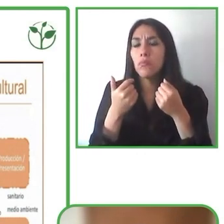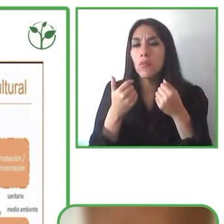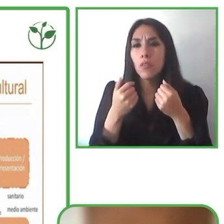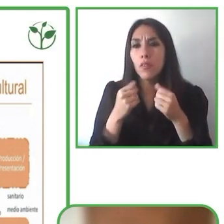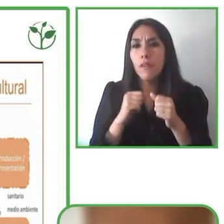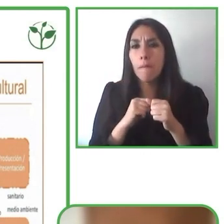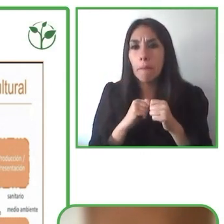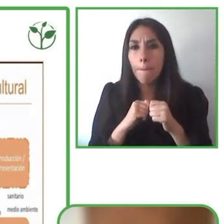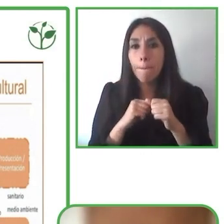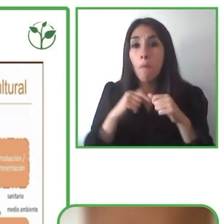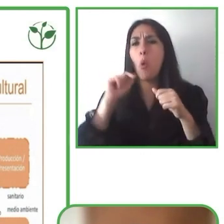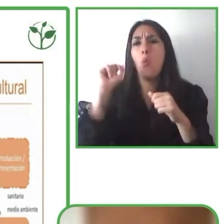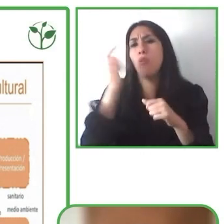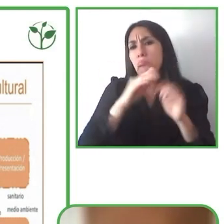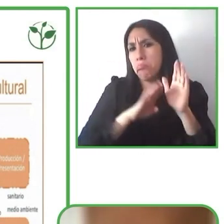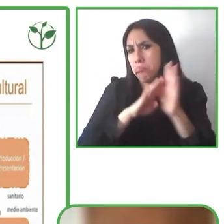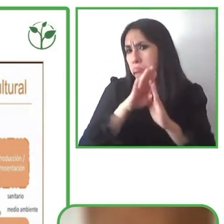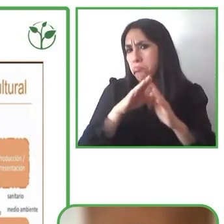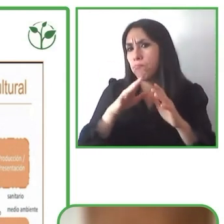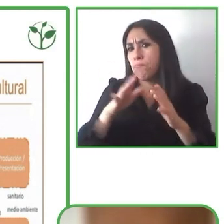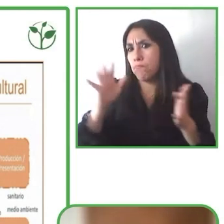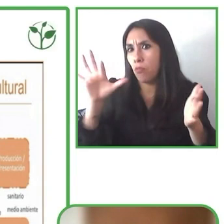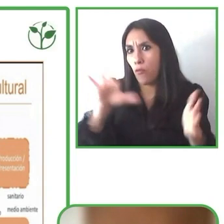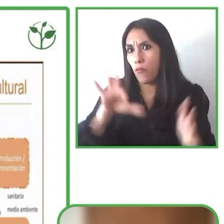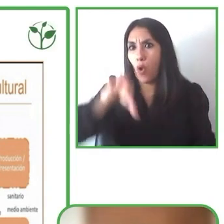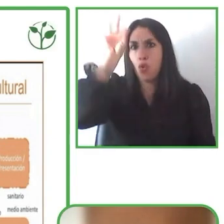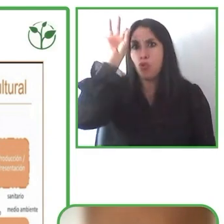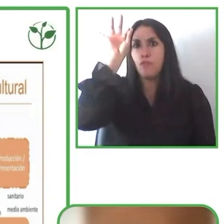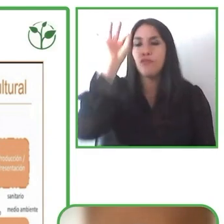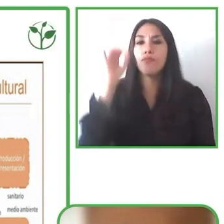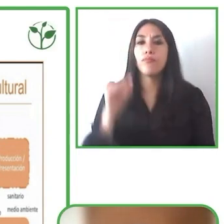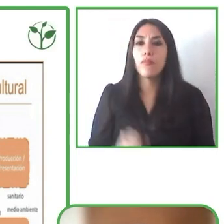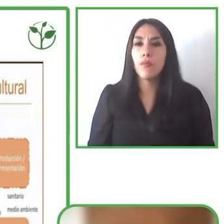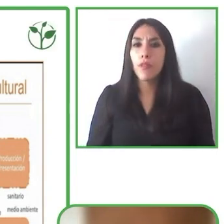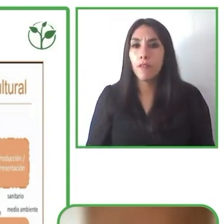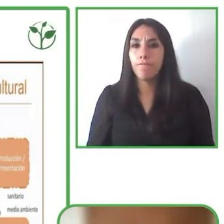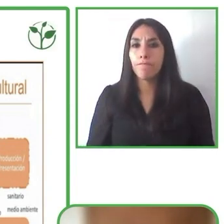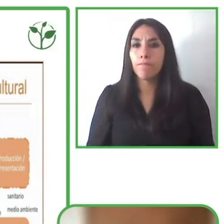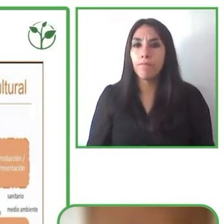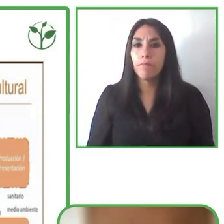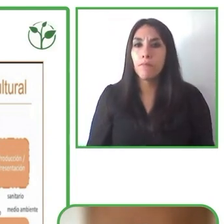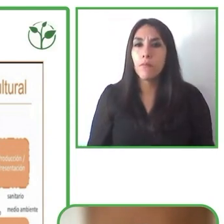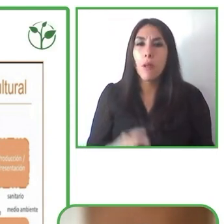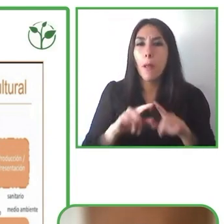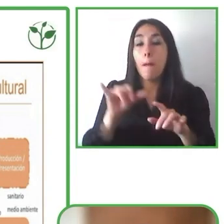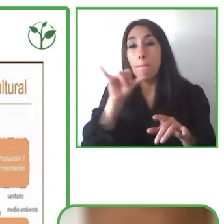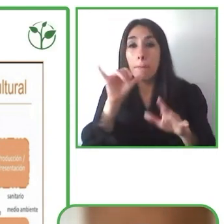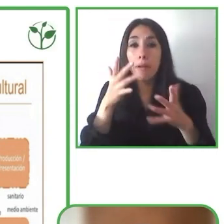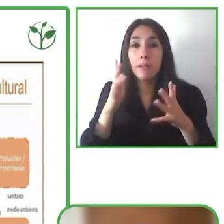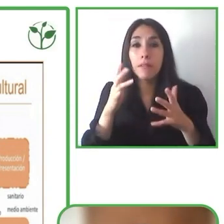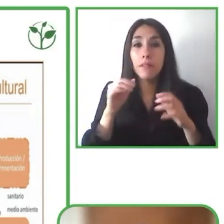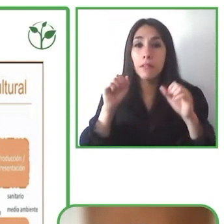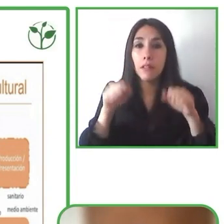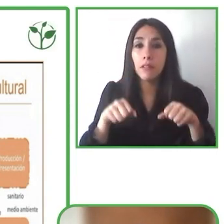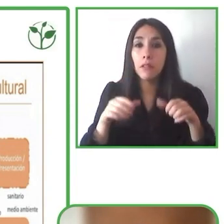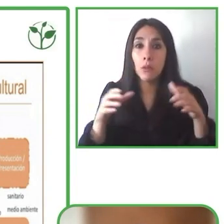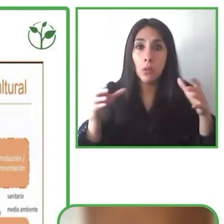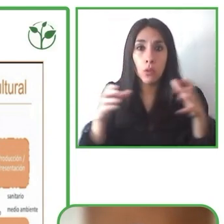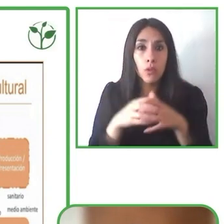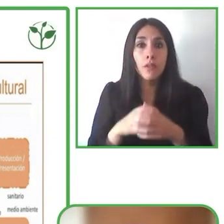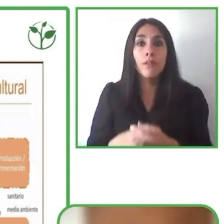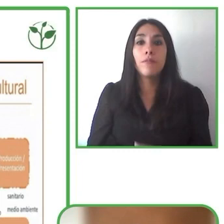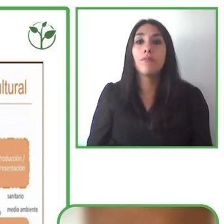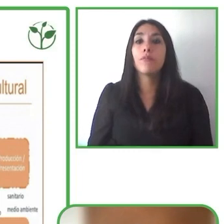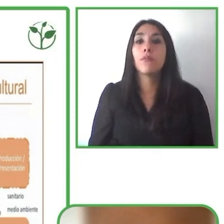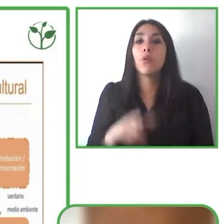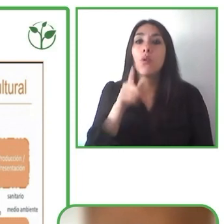fundamental pasa por la capacidad que tengamos como sociedad de ver en primer lugar